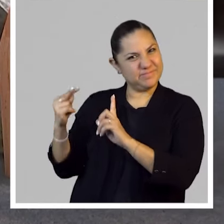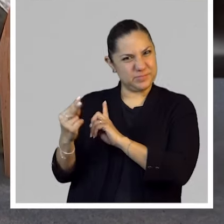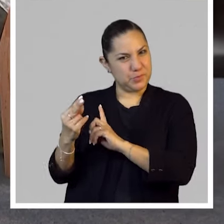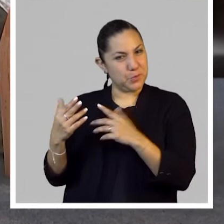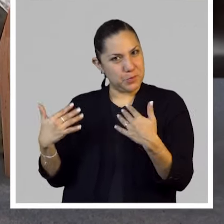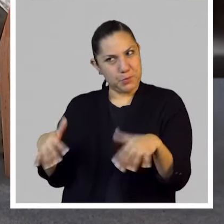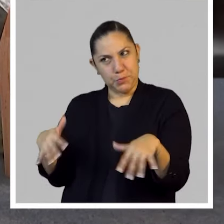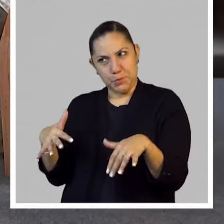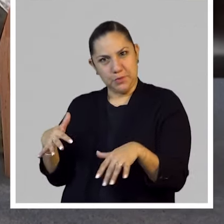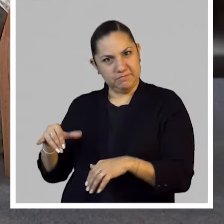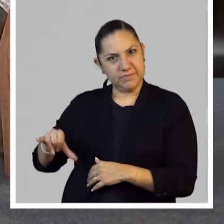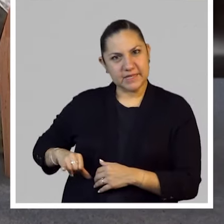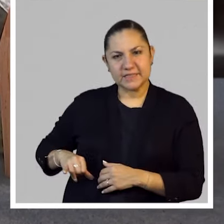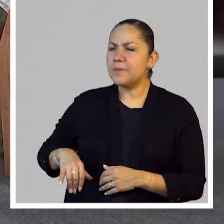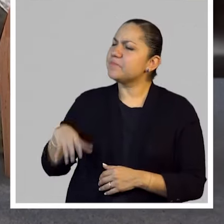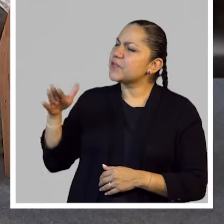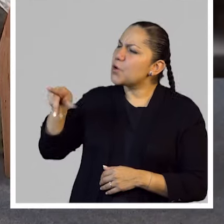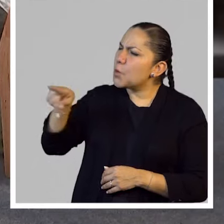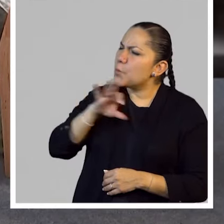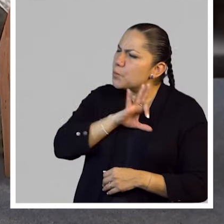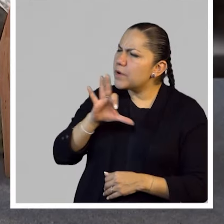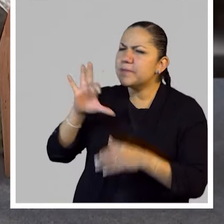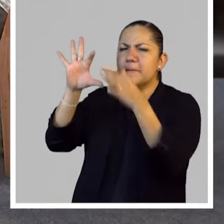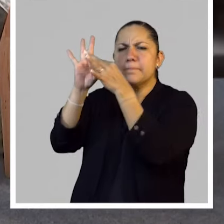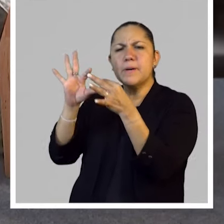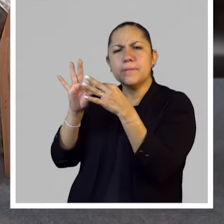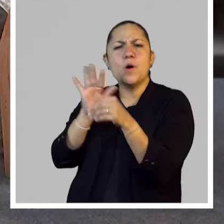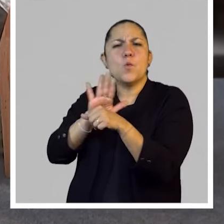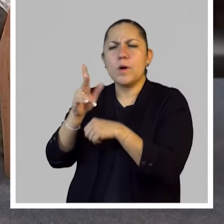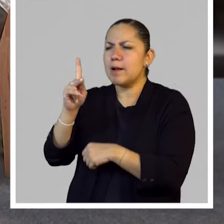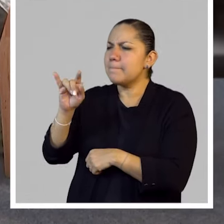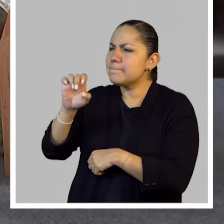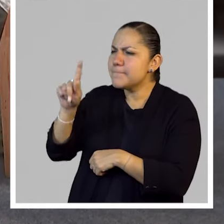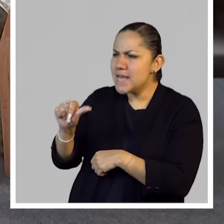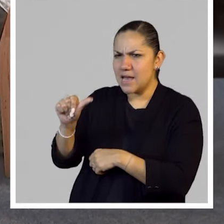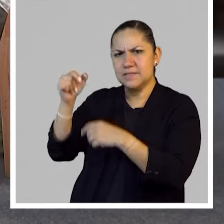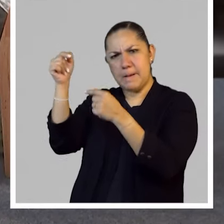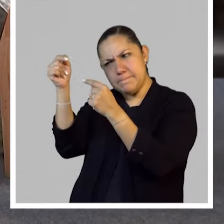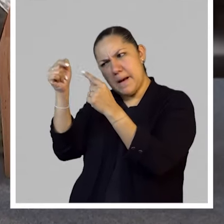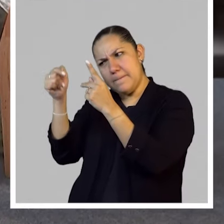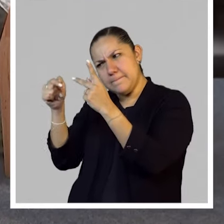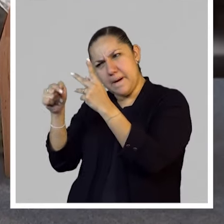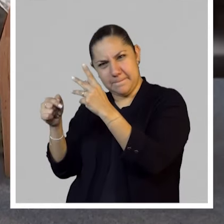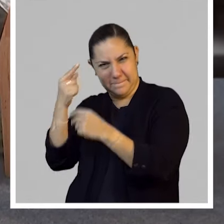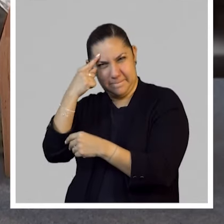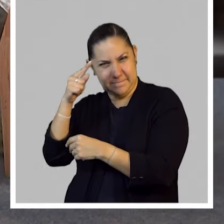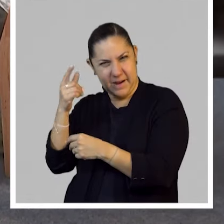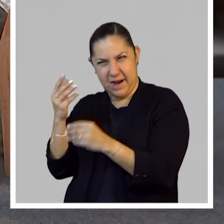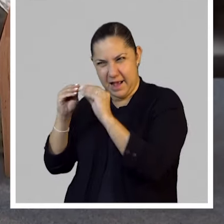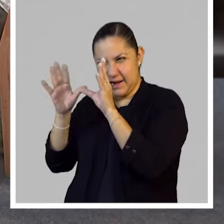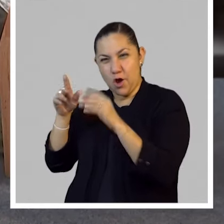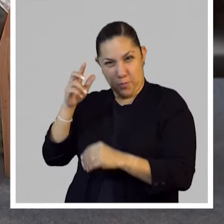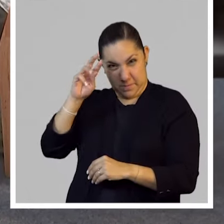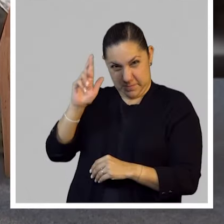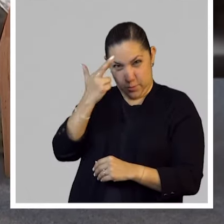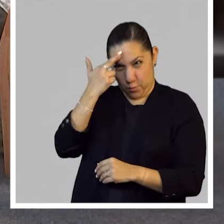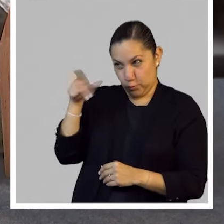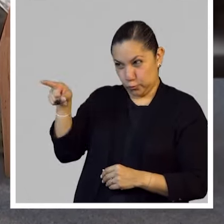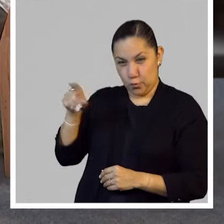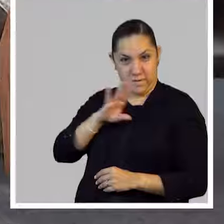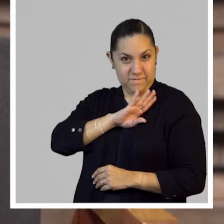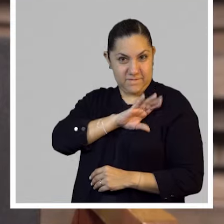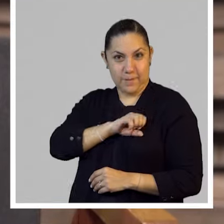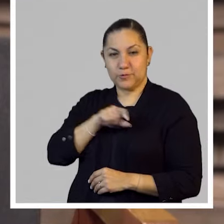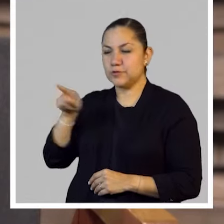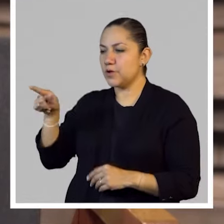hablar de algunas piezas en concreto para terminar de dibujar la idea. Creo que tú tenías una favorita del Grupo Aquí, o algo así,